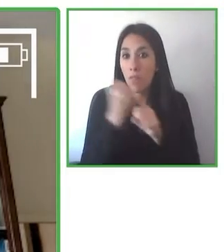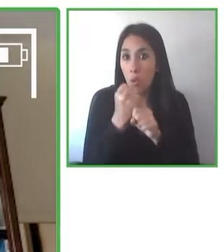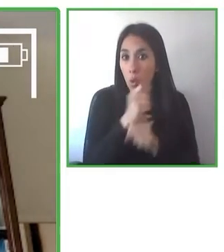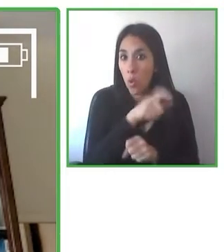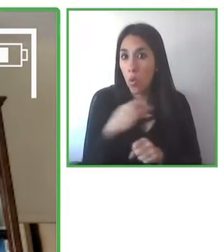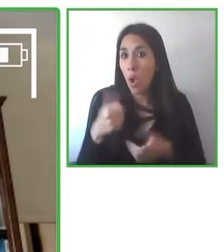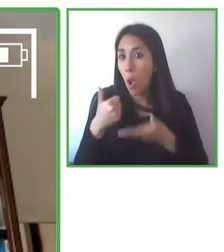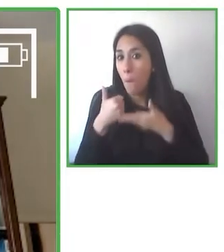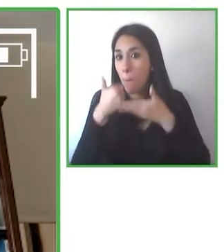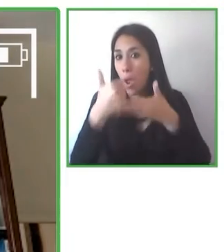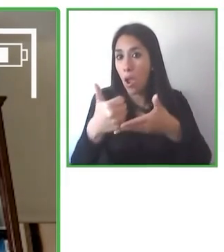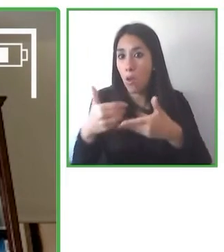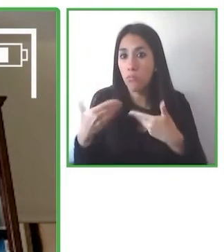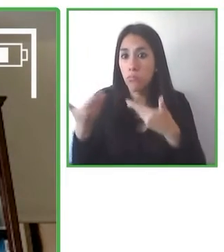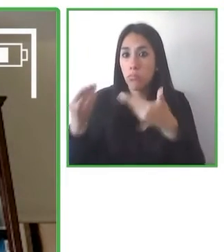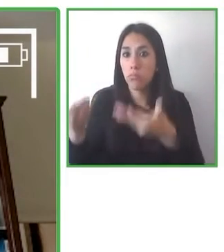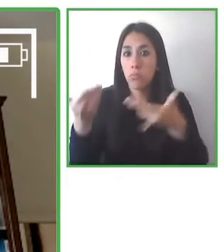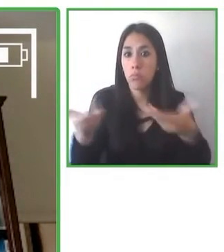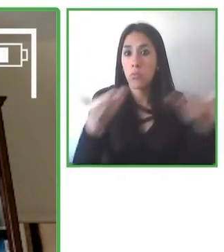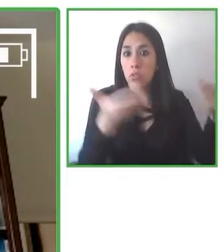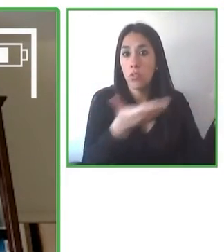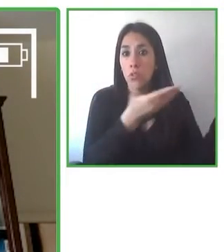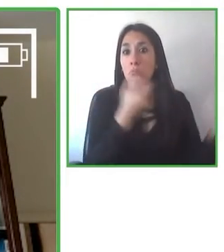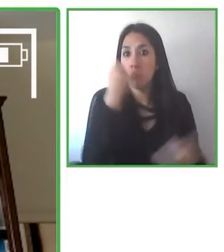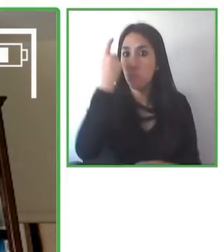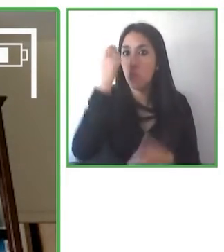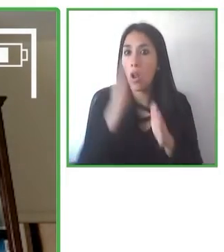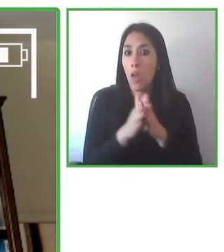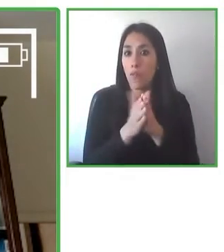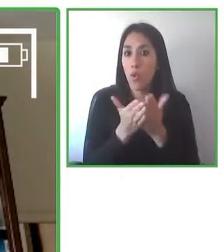en ello, ayudé a convertir lo que no entendía en lectura fácil.